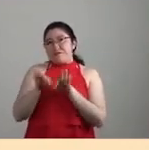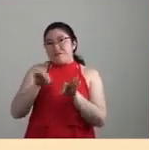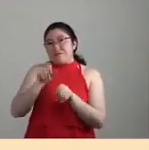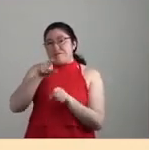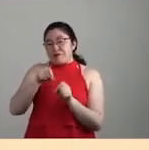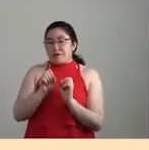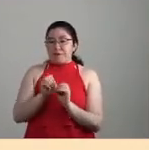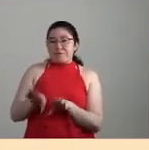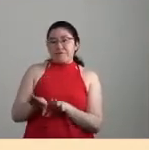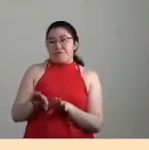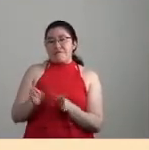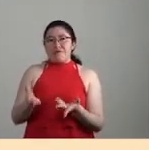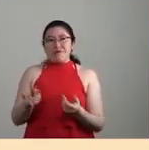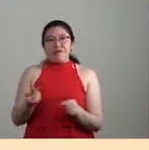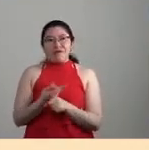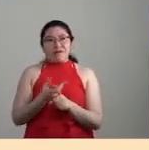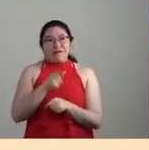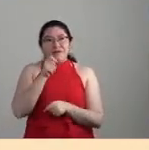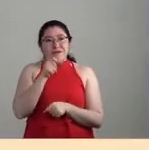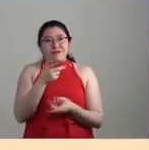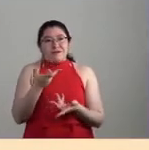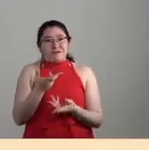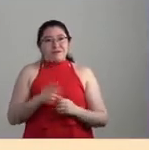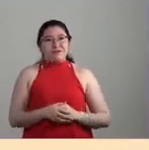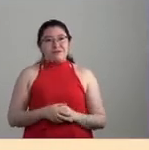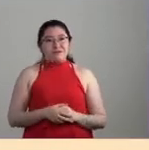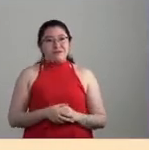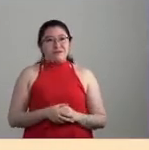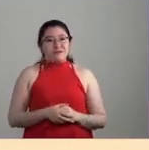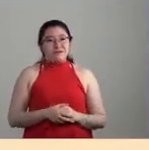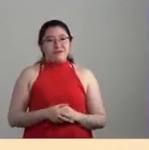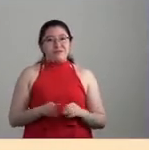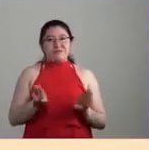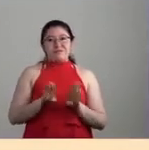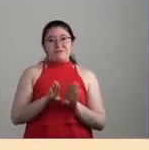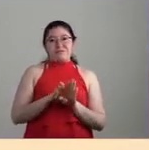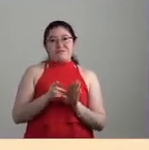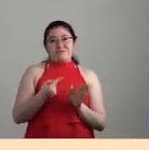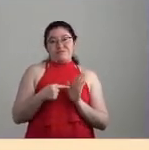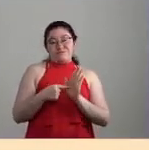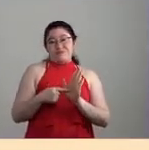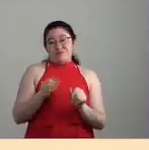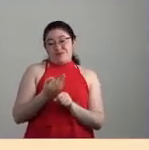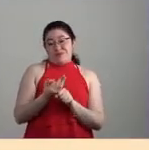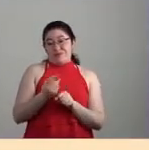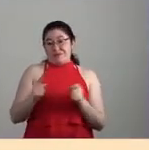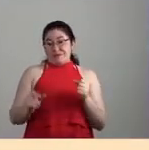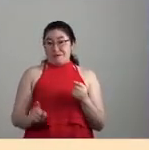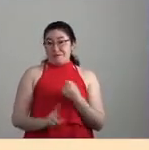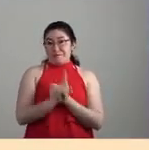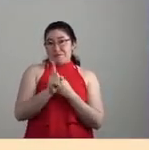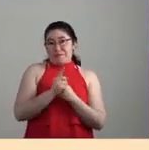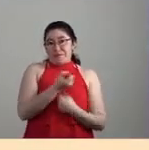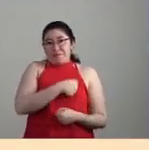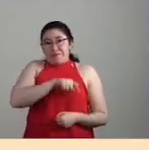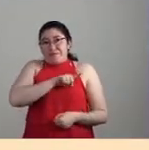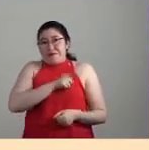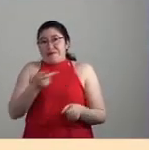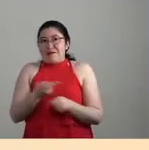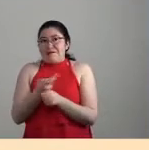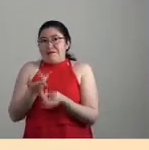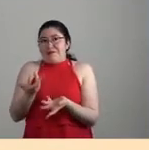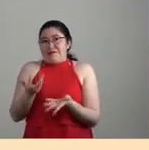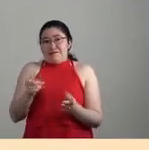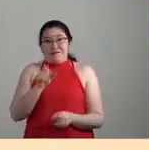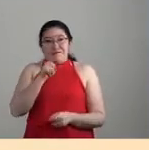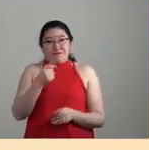derrumba y te encuentras con que la población pues se ve en una situación abocada por una crisis sanitaria, una situación que no, que no